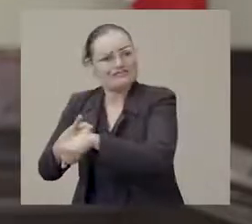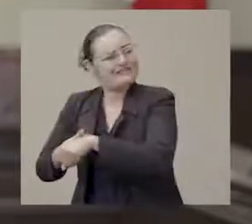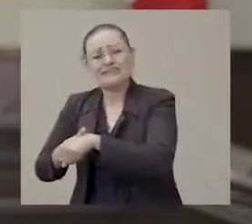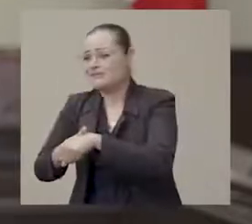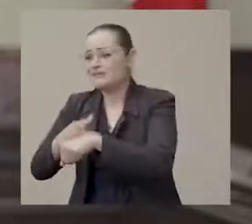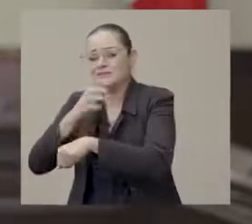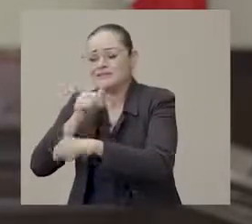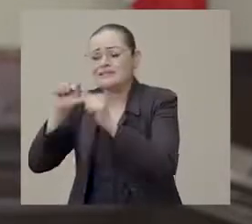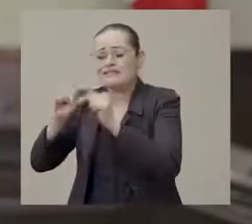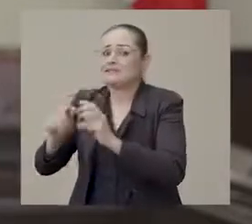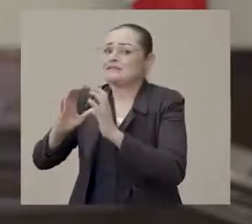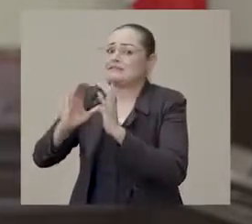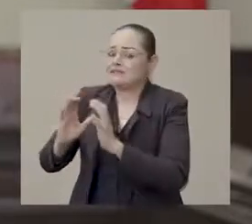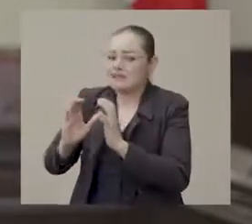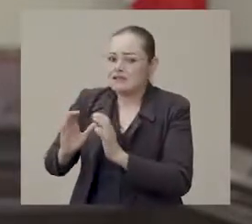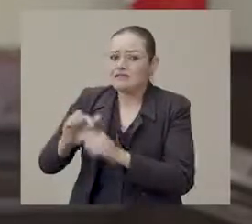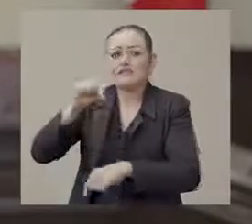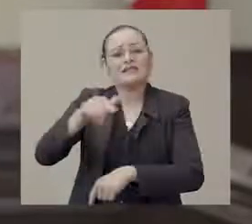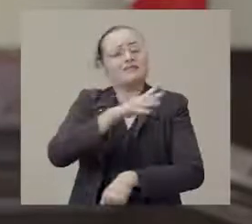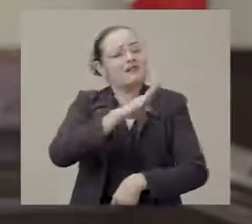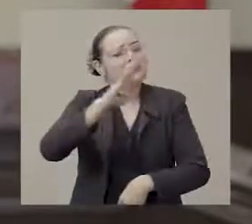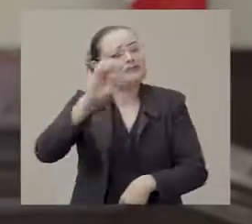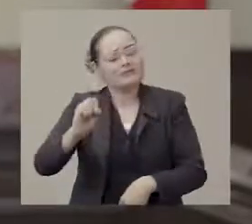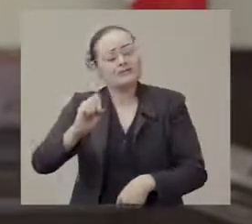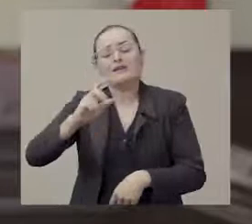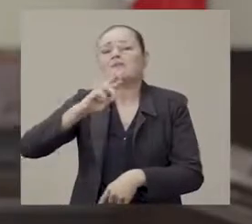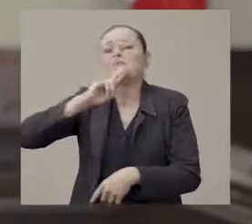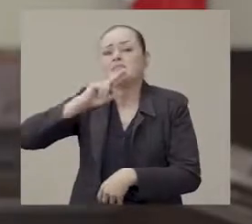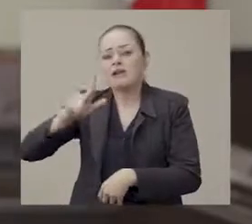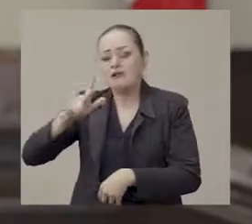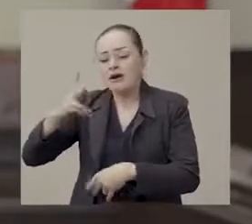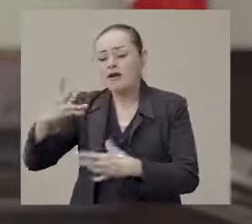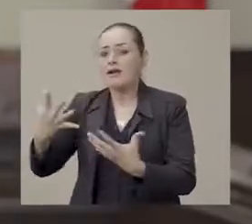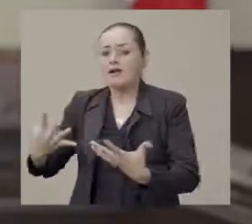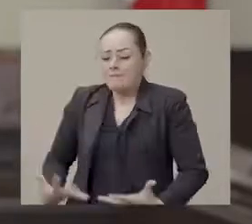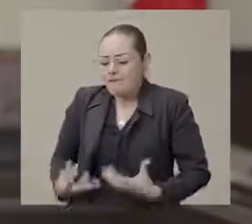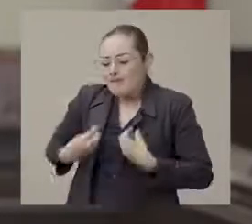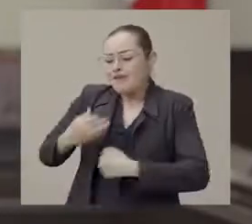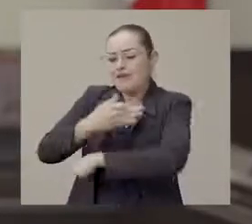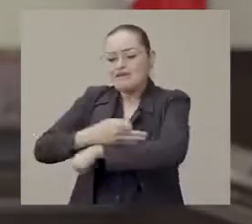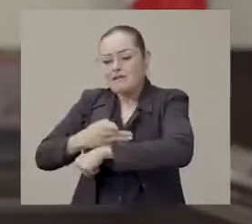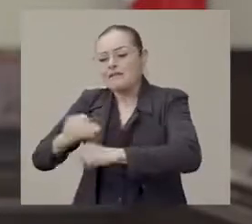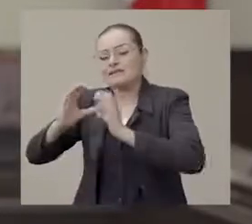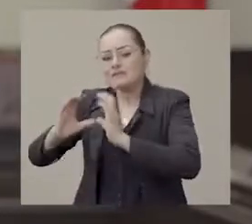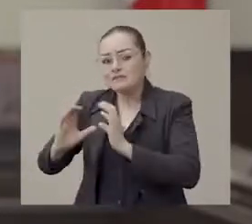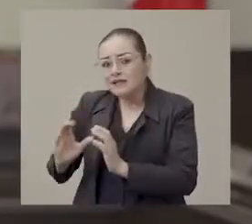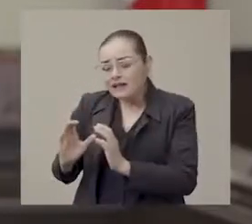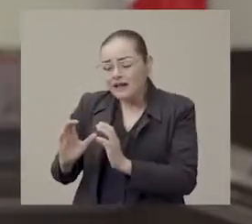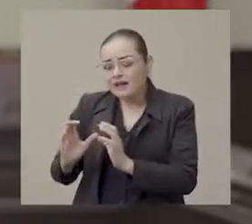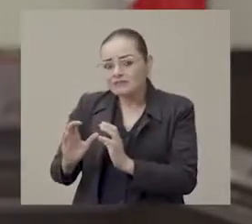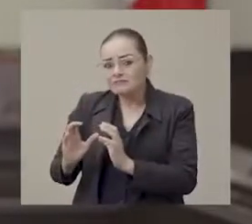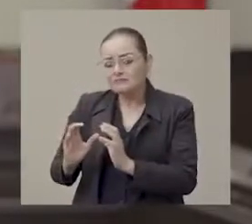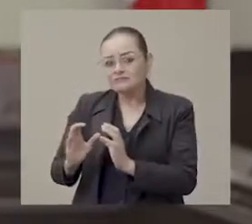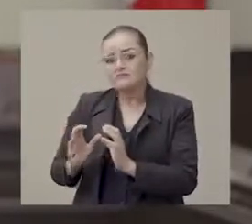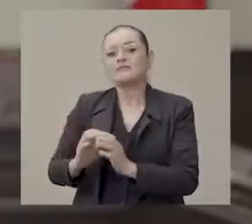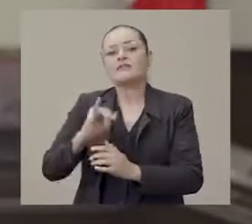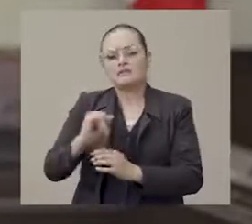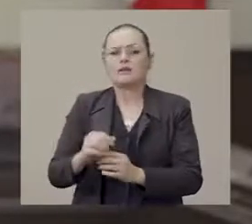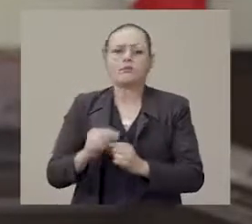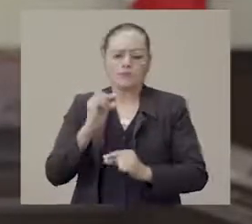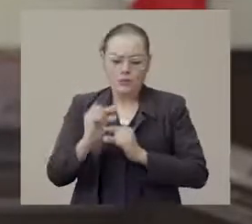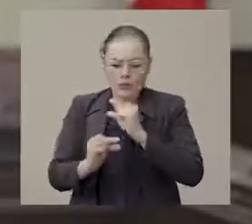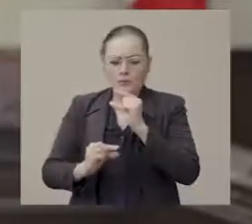personas. En Baja California Sur no admitimos perder vidas a cambio de ganar empleos. Lo que hemos